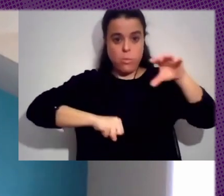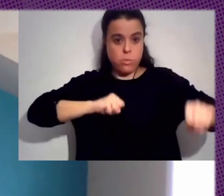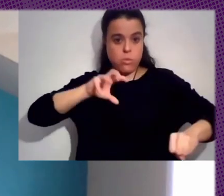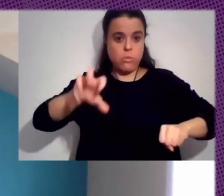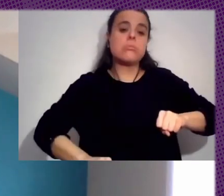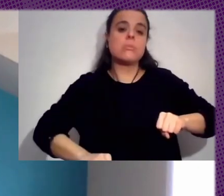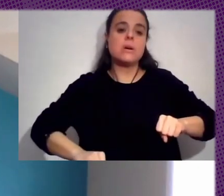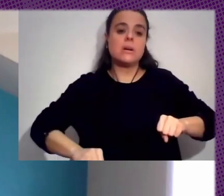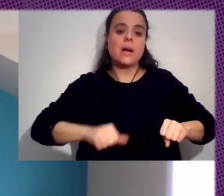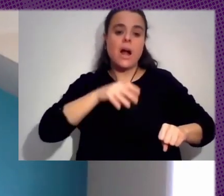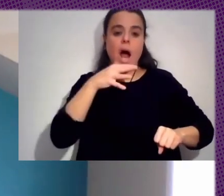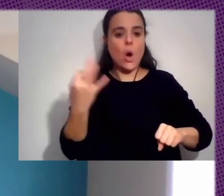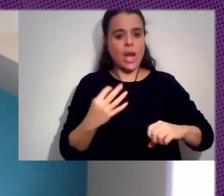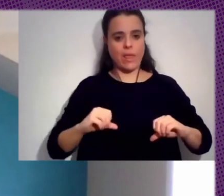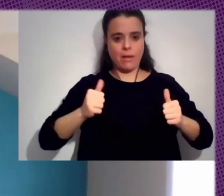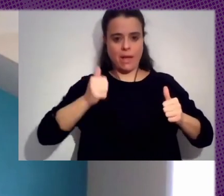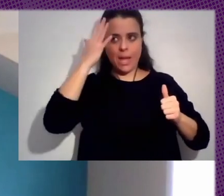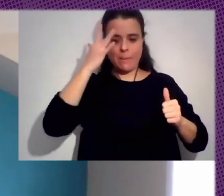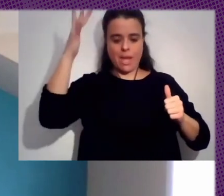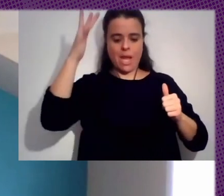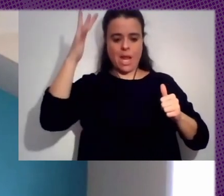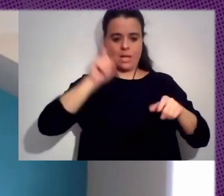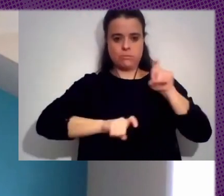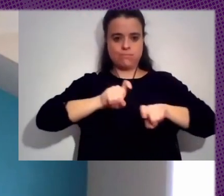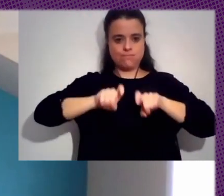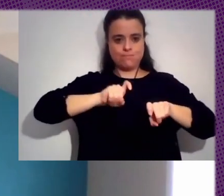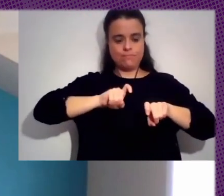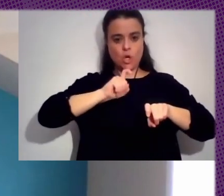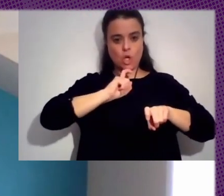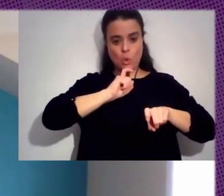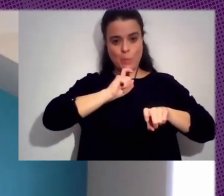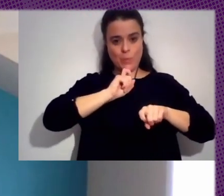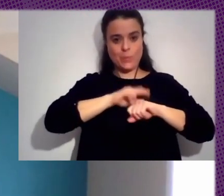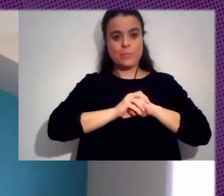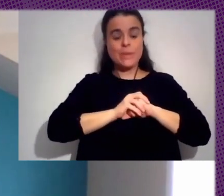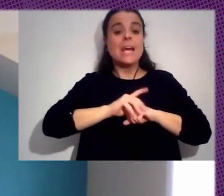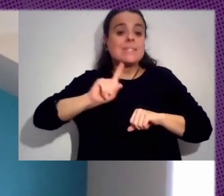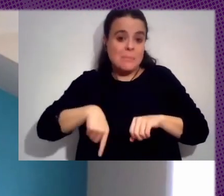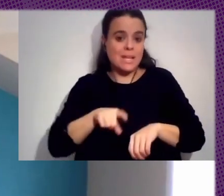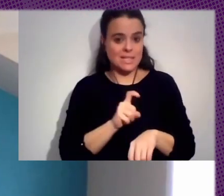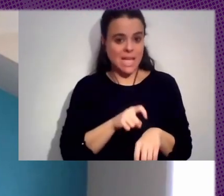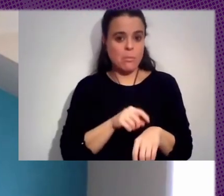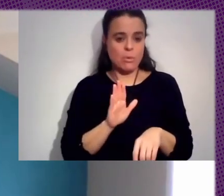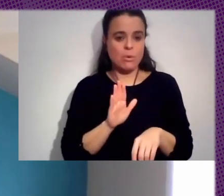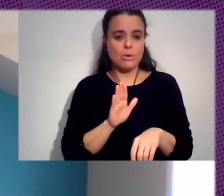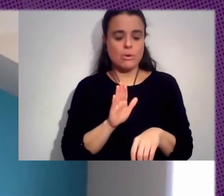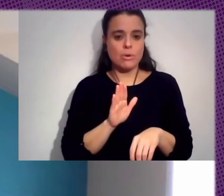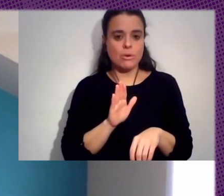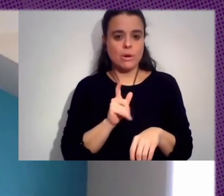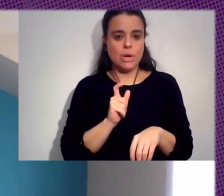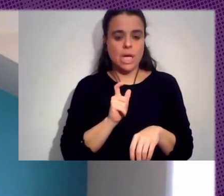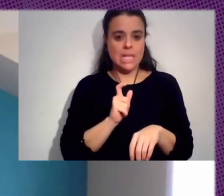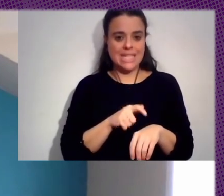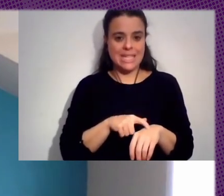Empezar A Imaginar Cómo Descolonizarlos Y El Tiempo El Tiempo También Nos Pasamos Enfrente